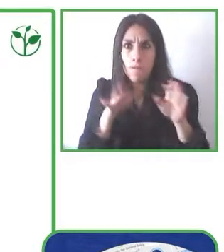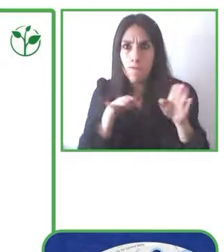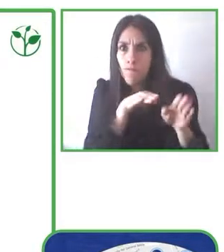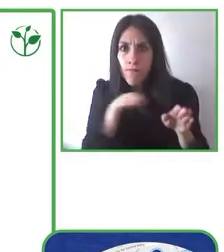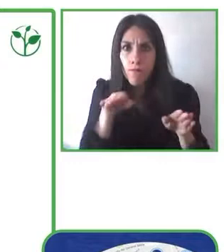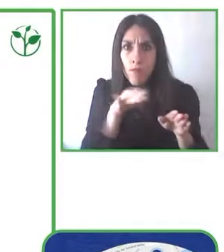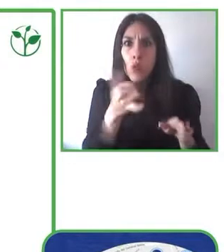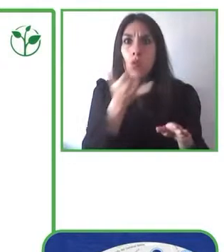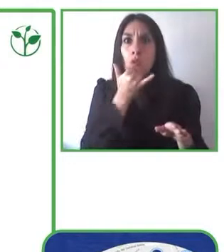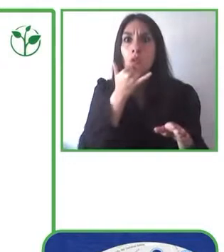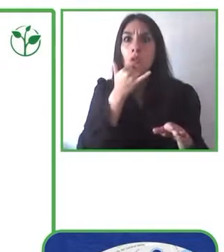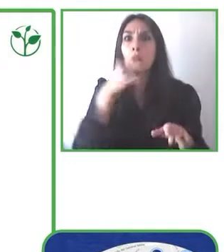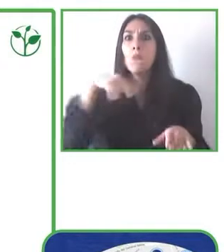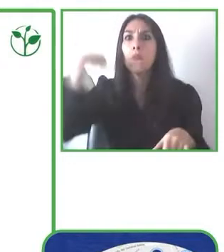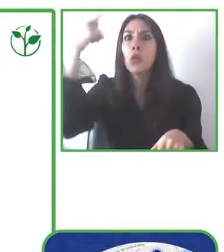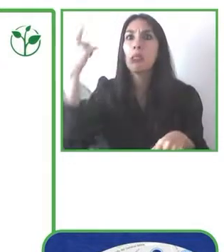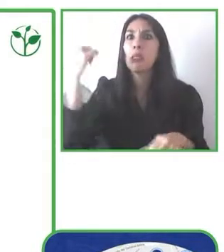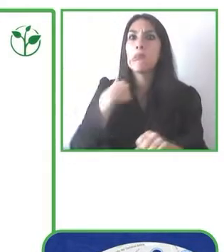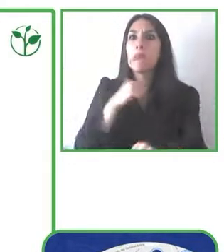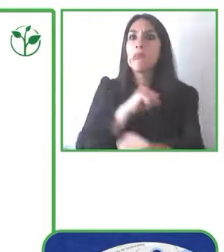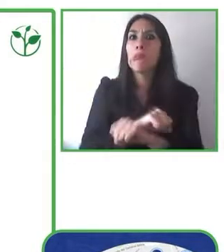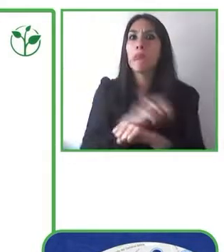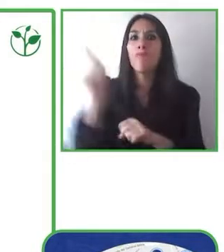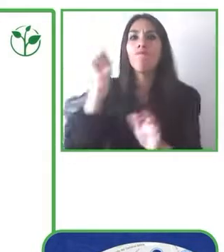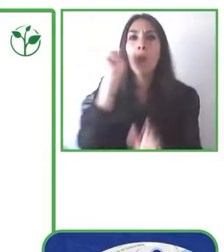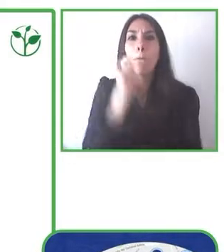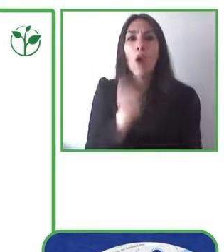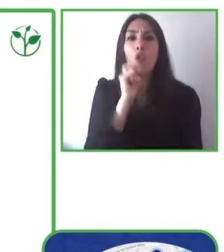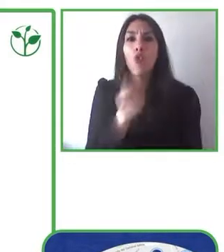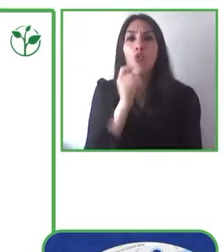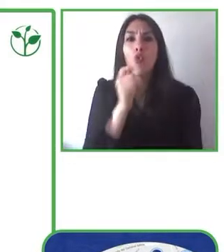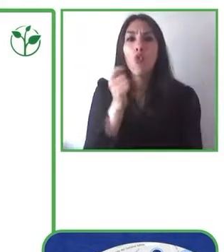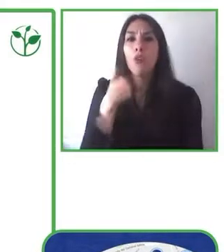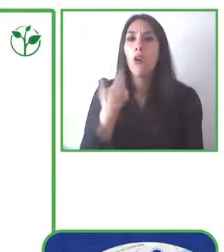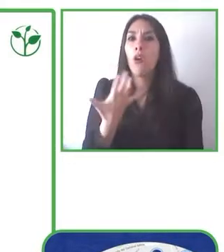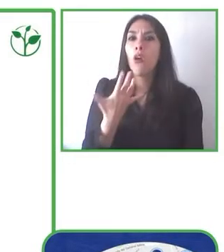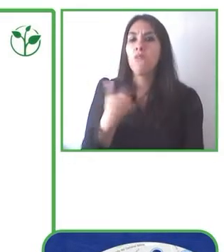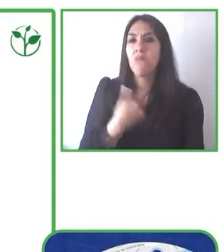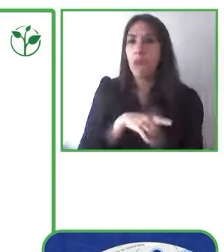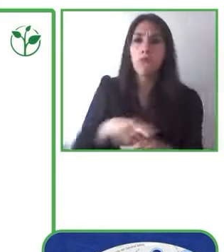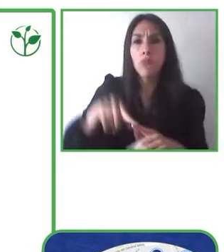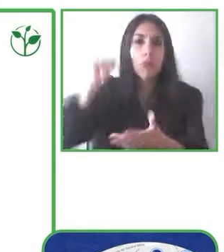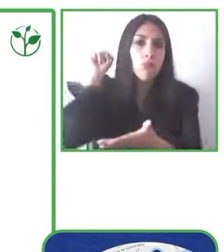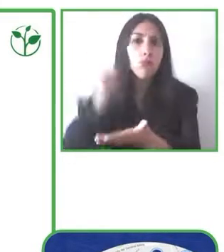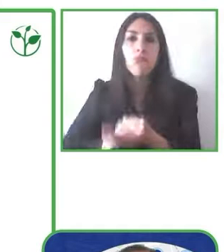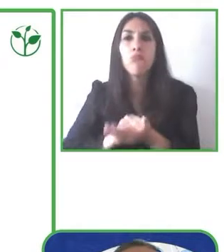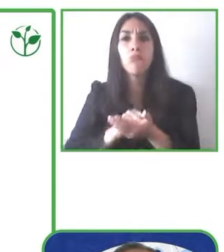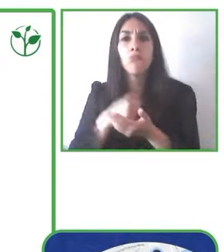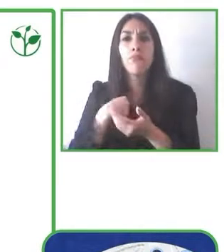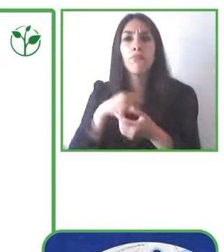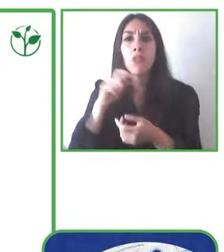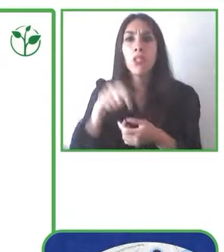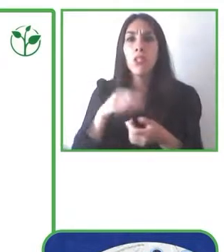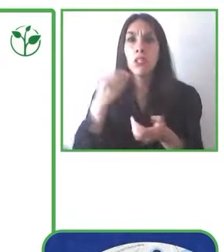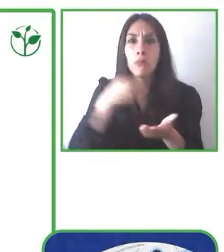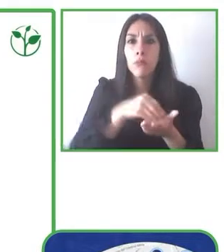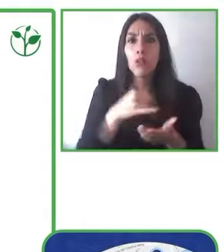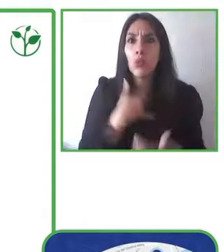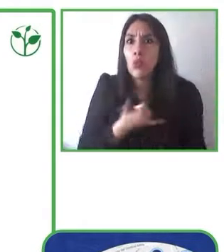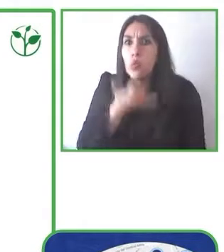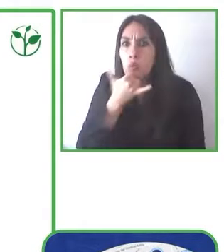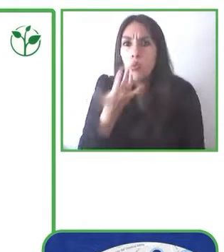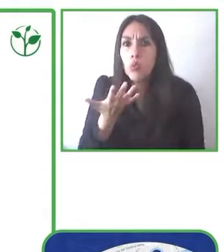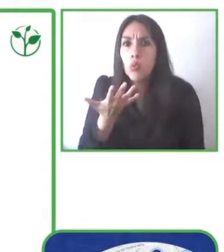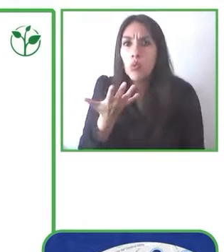te la quitaban la multa, veces no, y se referían a una determinada ordenanza municipal, pues es realmente una